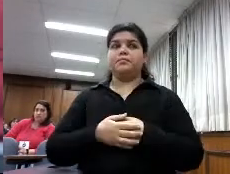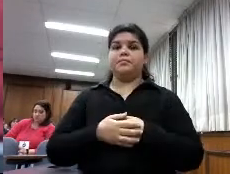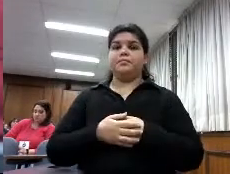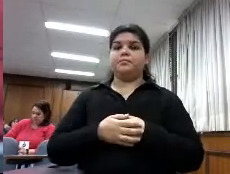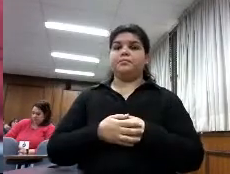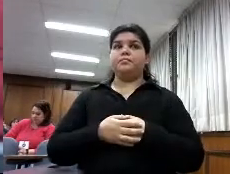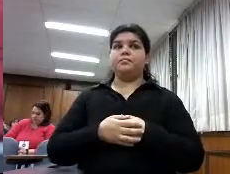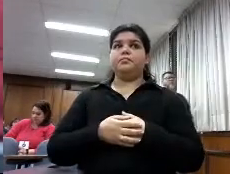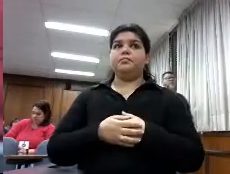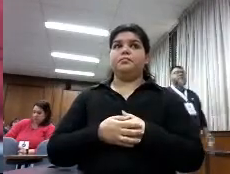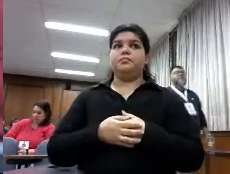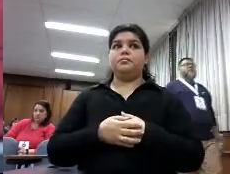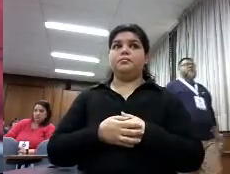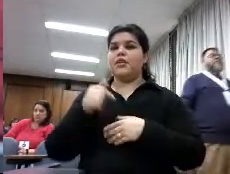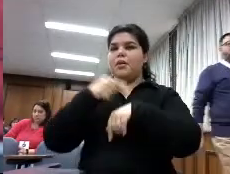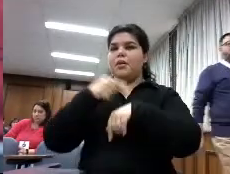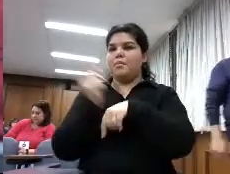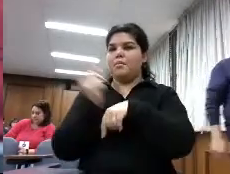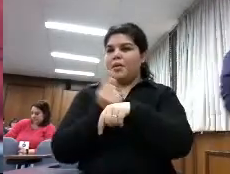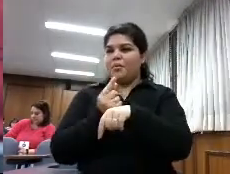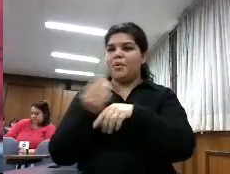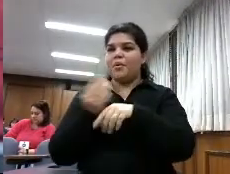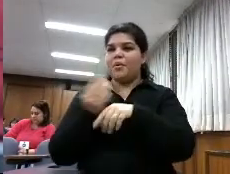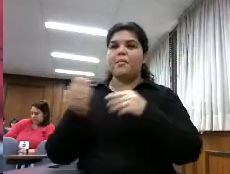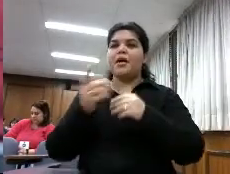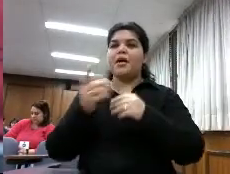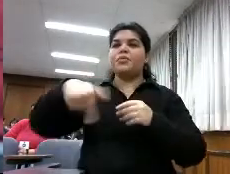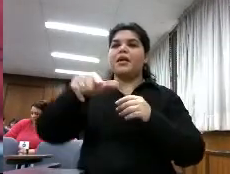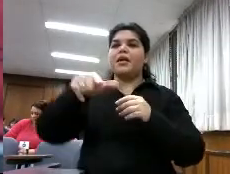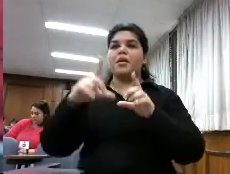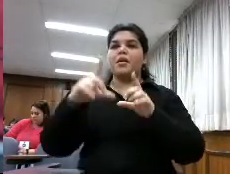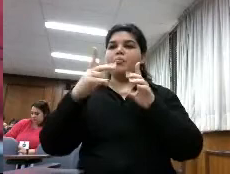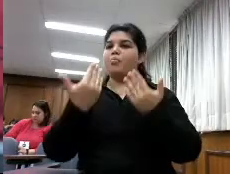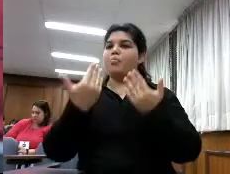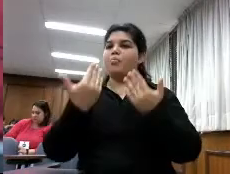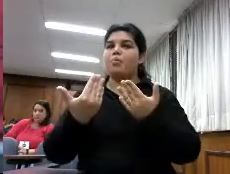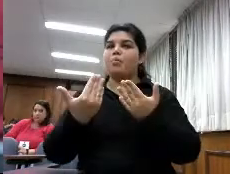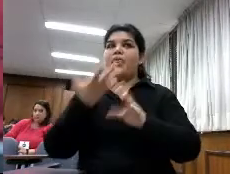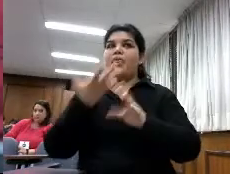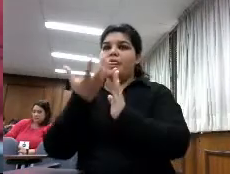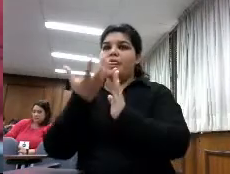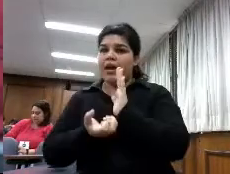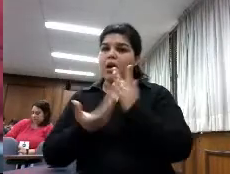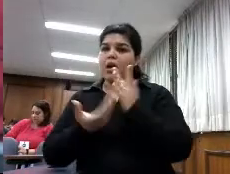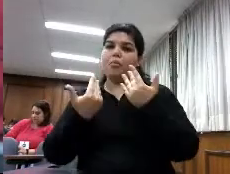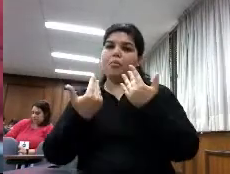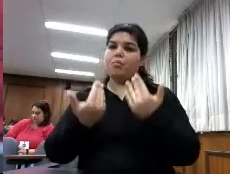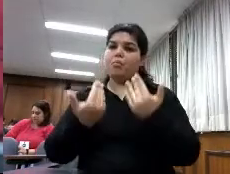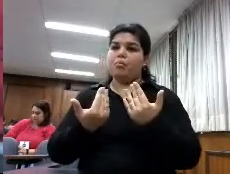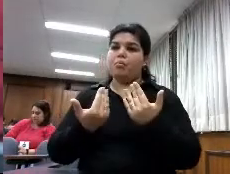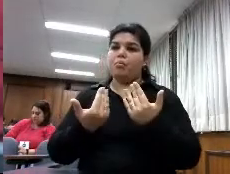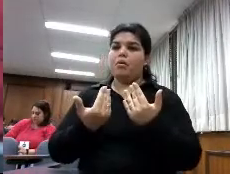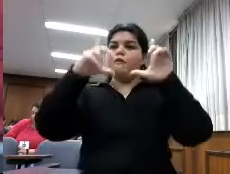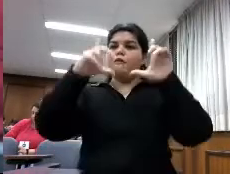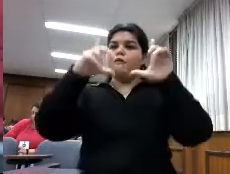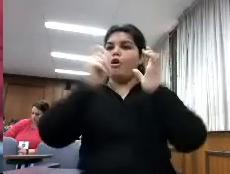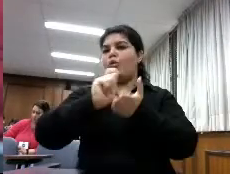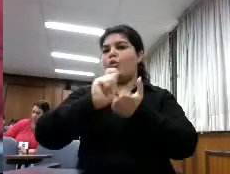Os doy unos minutos para que la descarguéis o para que la tomáis nota